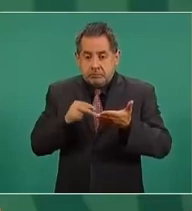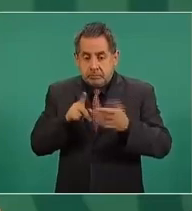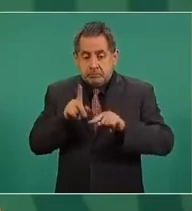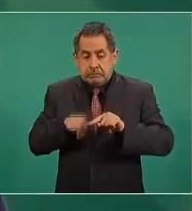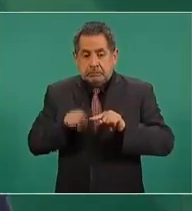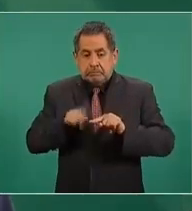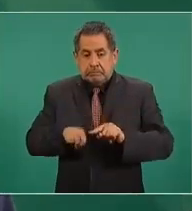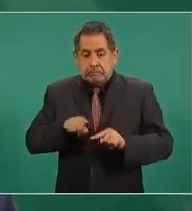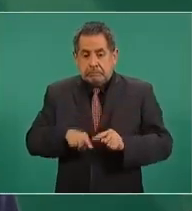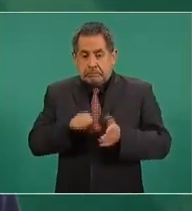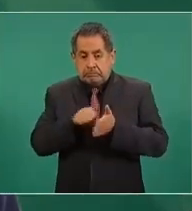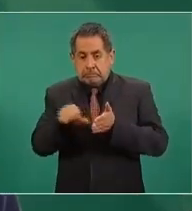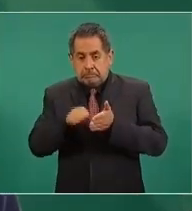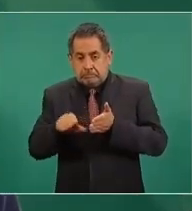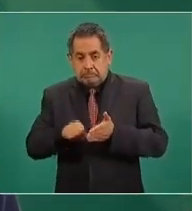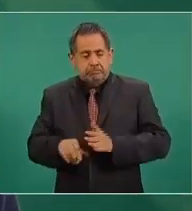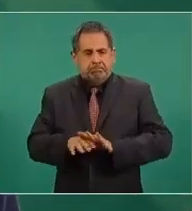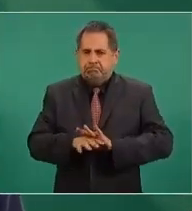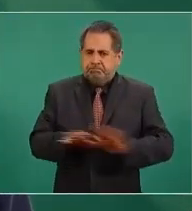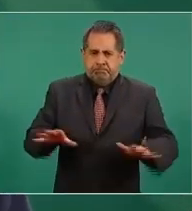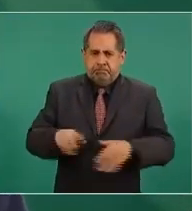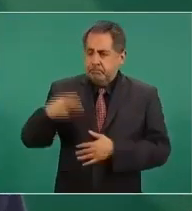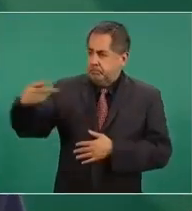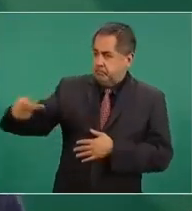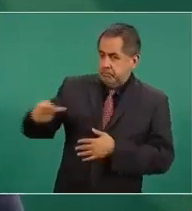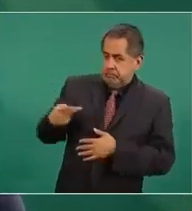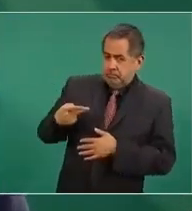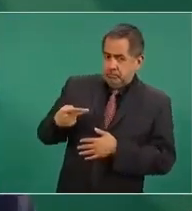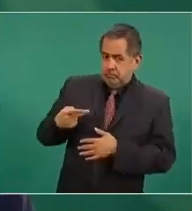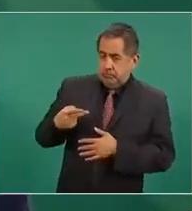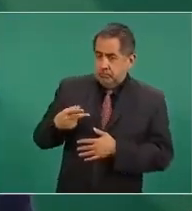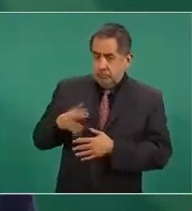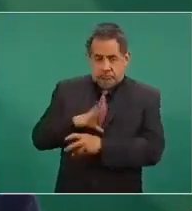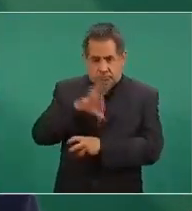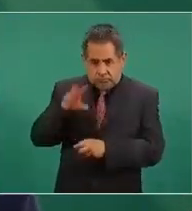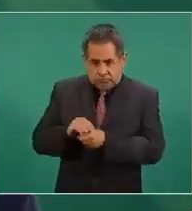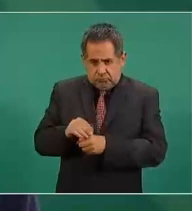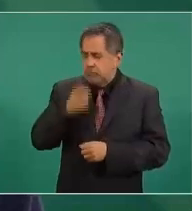Me lo preguntó, que si era sin testar,